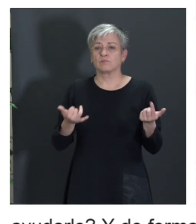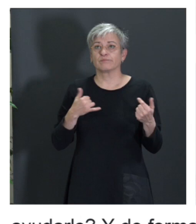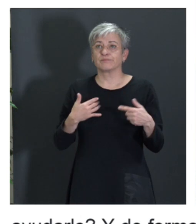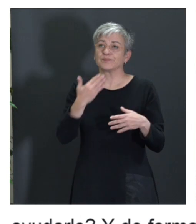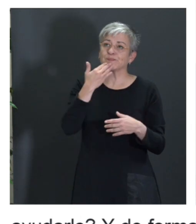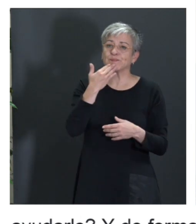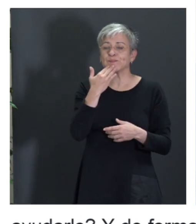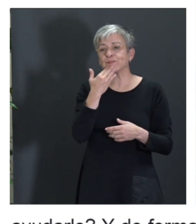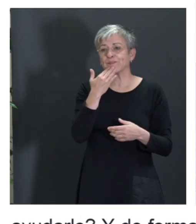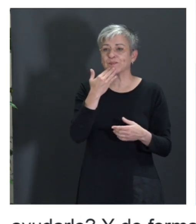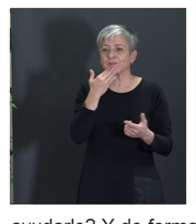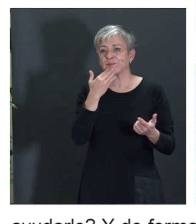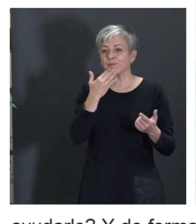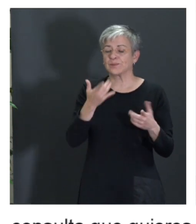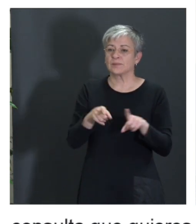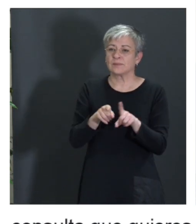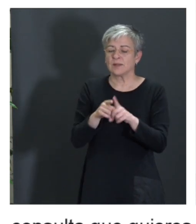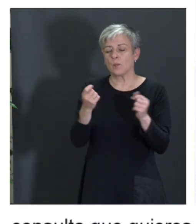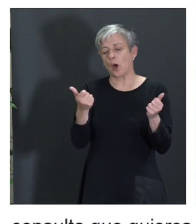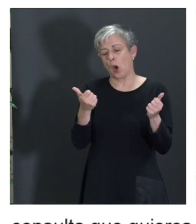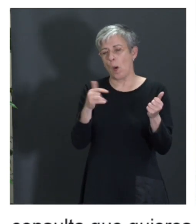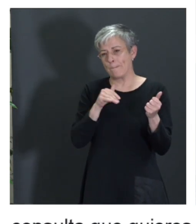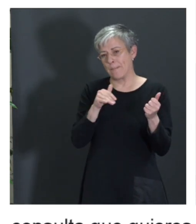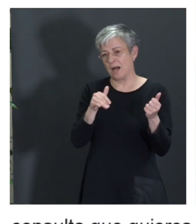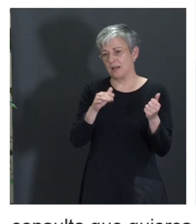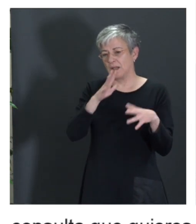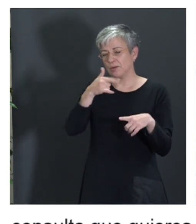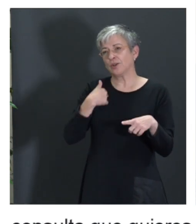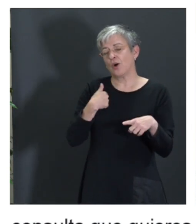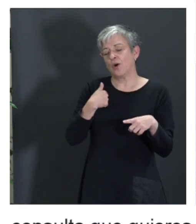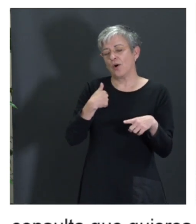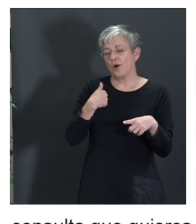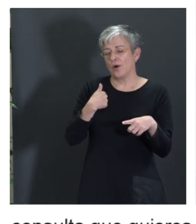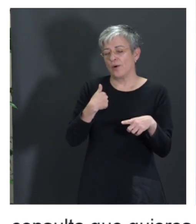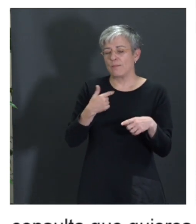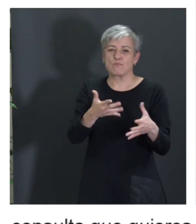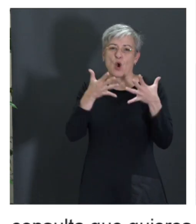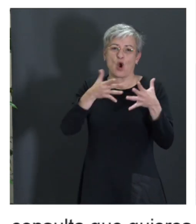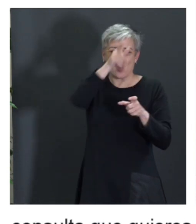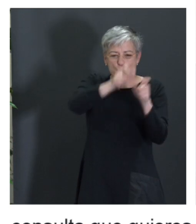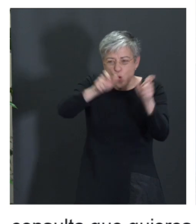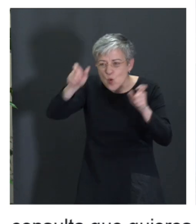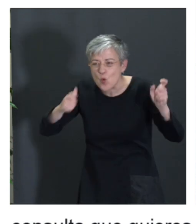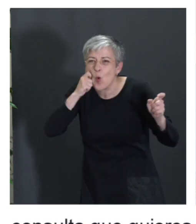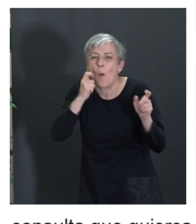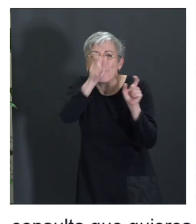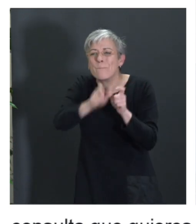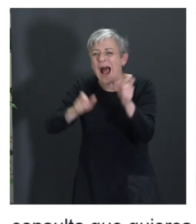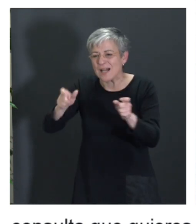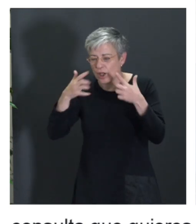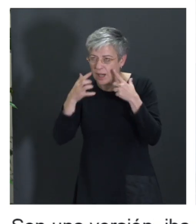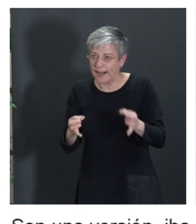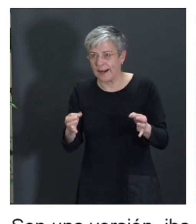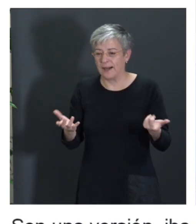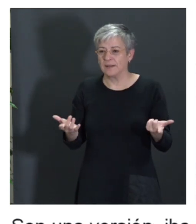versión... Bueno, iba a ser yo un poco mala, porque yo soy fan de la humanidad, ¿de acuerdo? Y del trabajo para los humanos. Entonces, bueno,